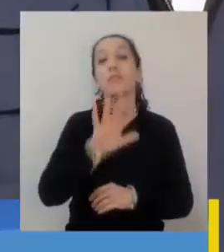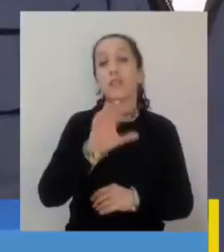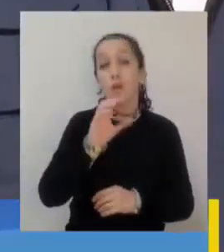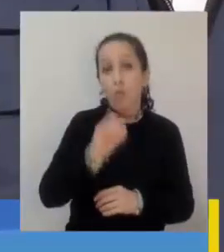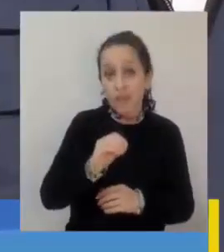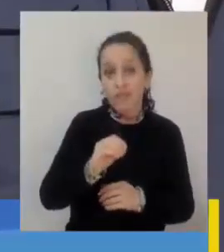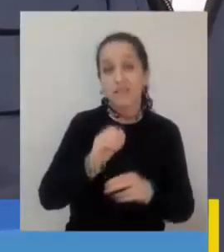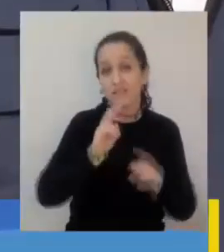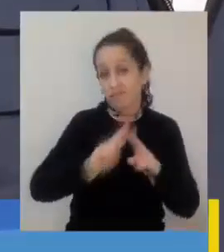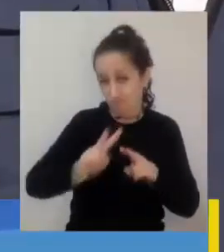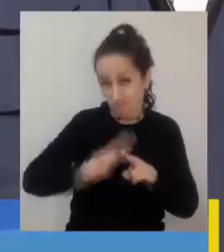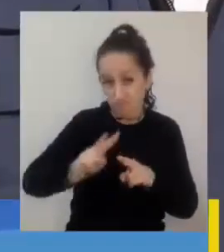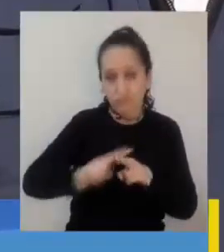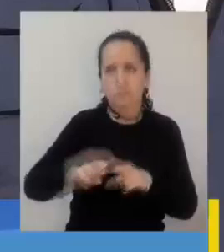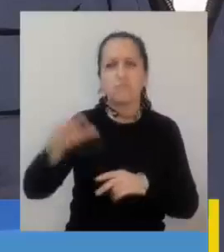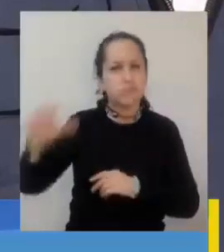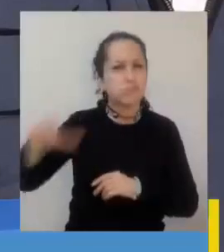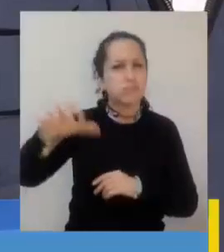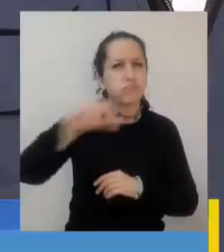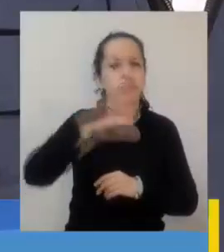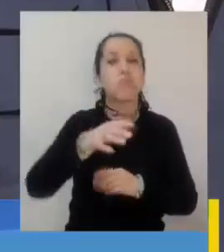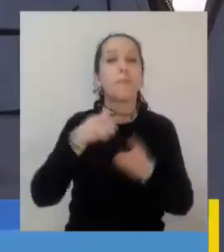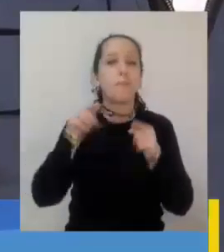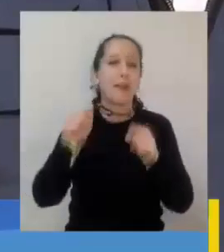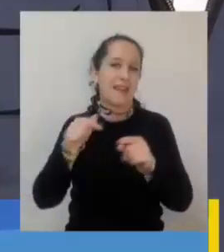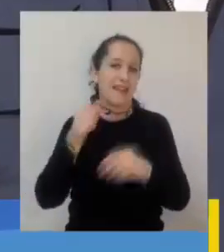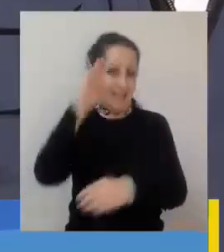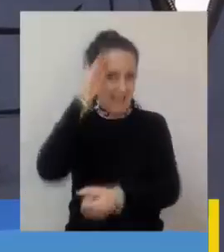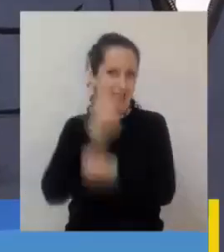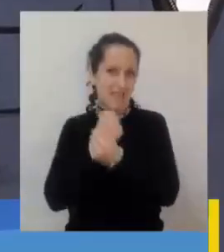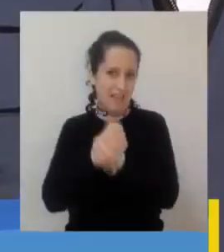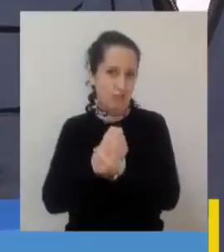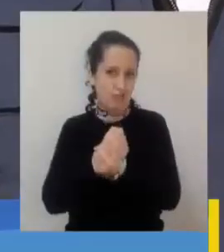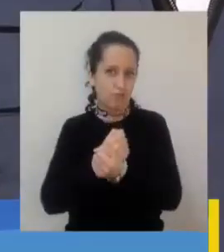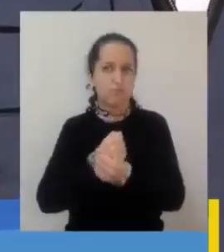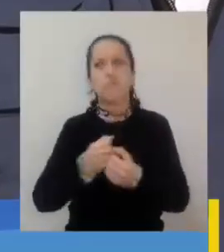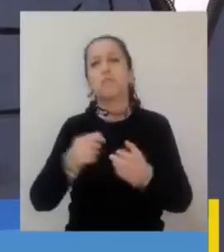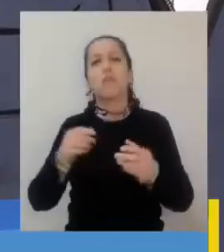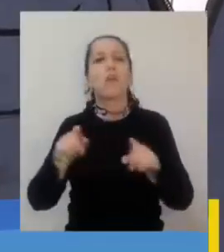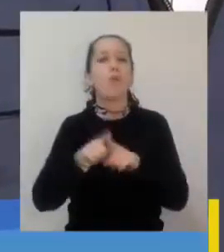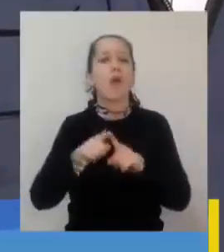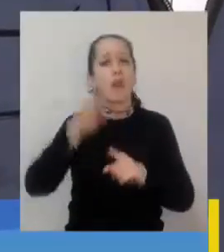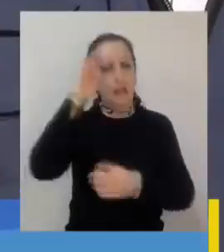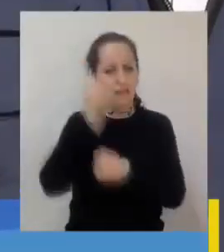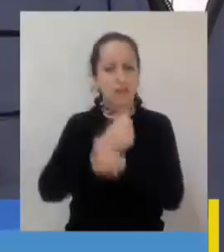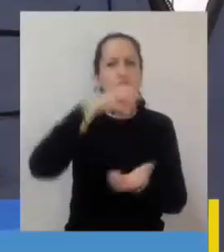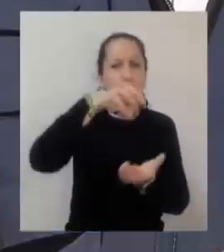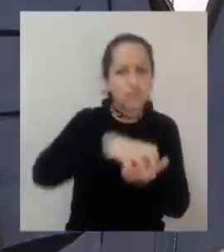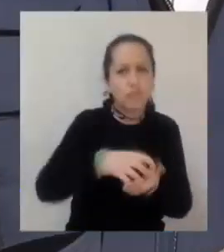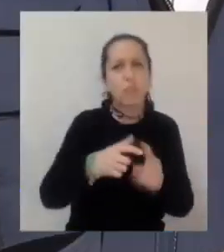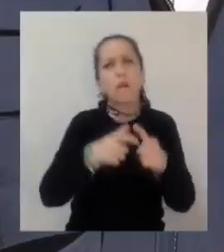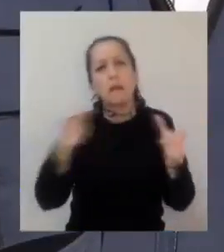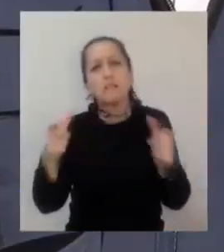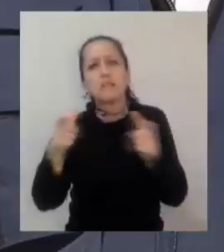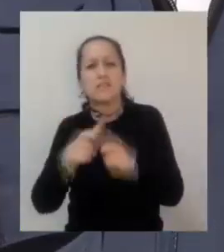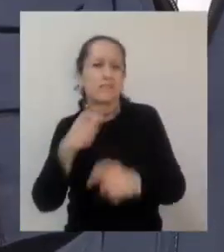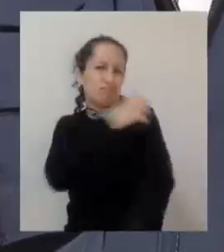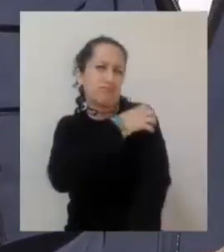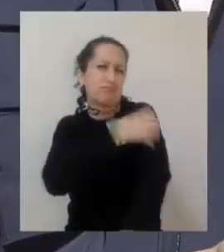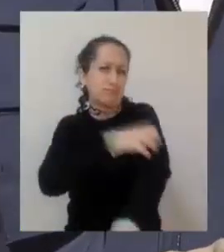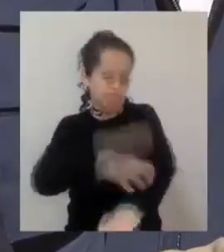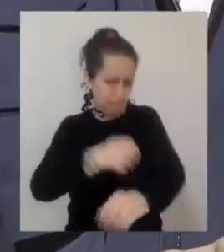obras para carabineros de Chile, tenencias, comisarías diversas a lo largo de todo Chile,